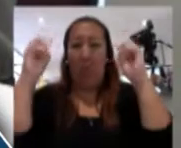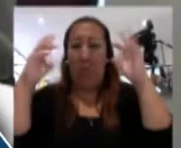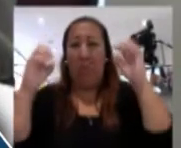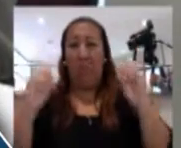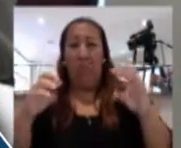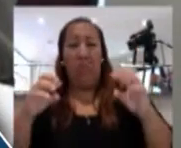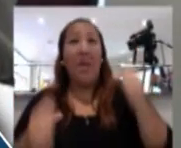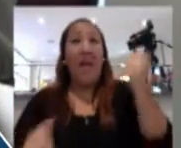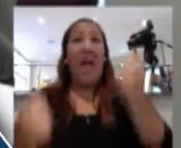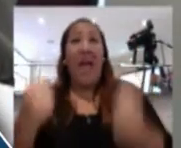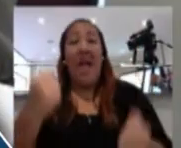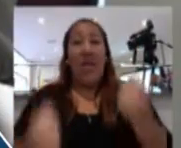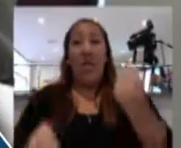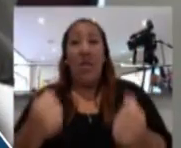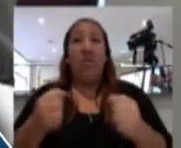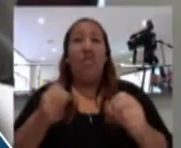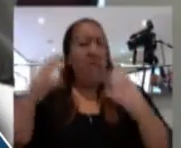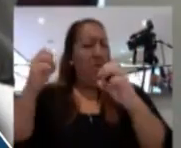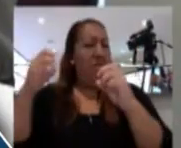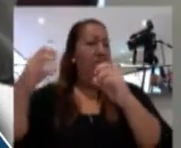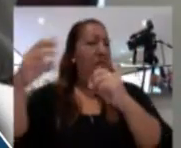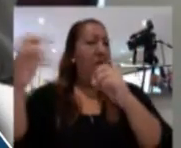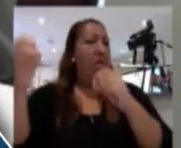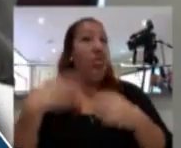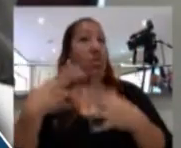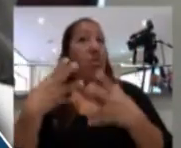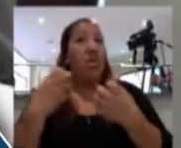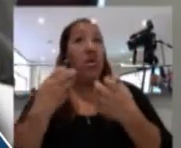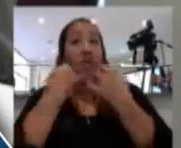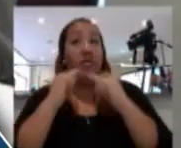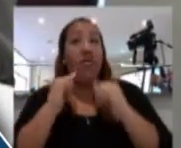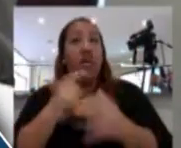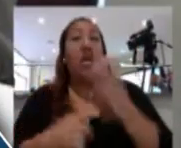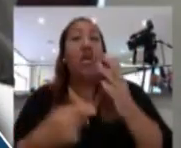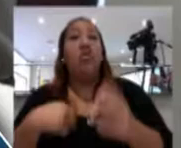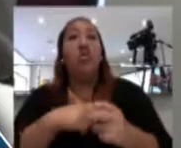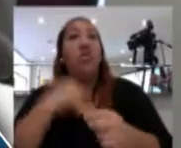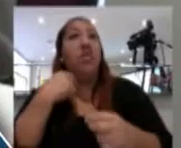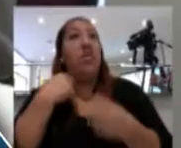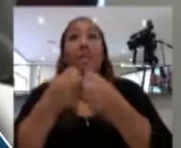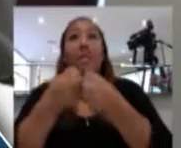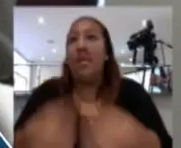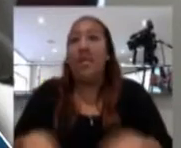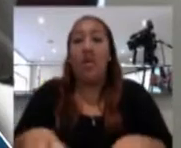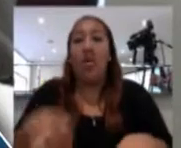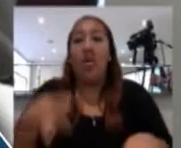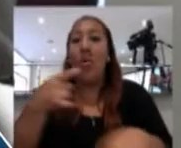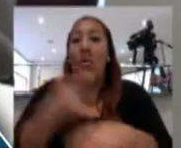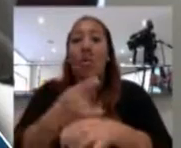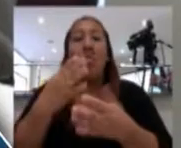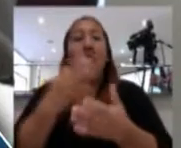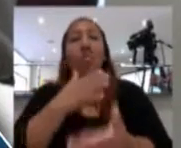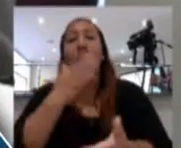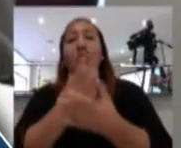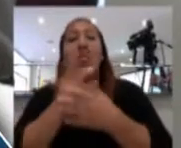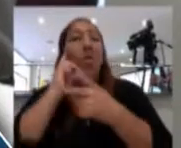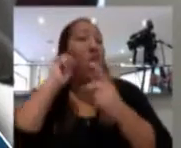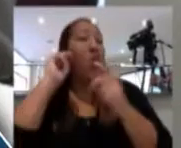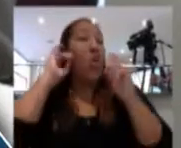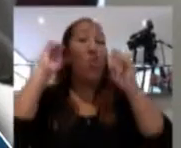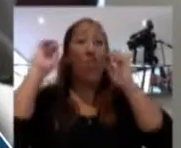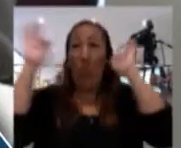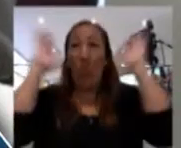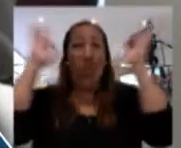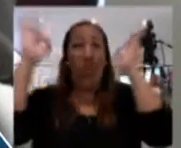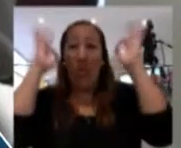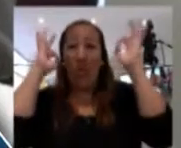vehículos. Quiero información al alcalde que creo que estamos perdiendo la batalla contra los ruidos molestos y especialmente